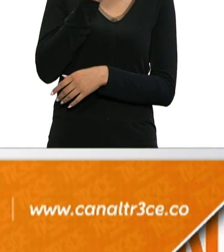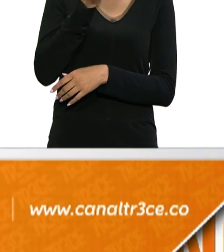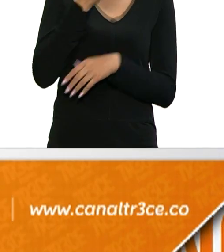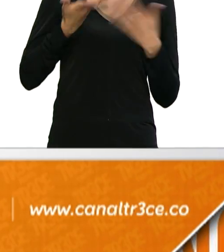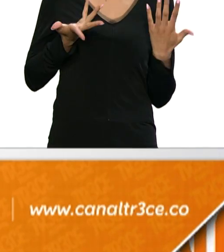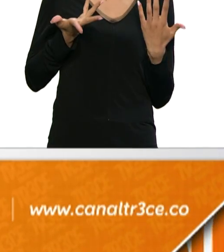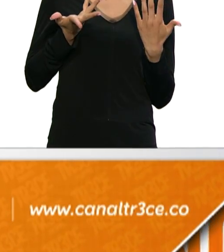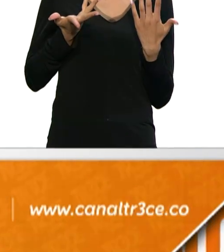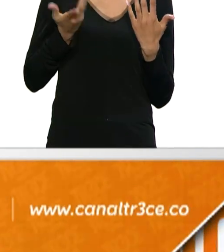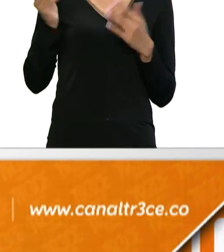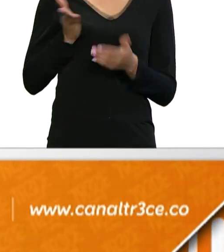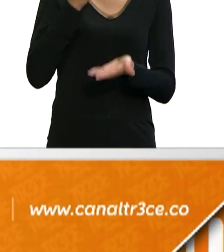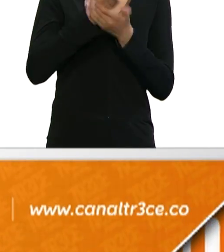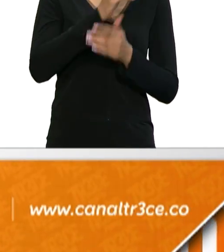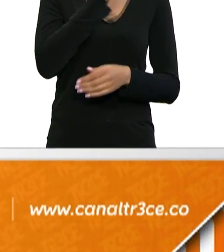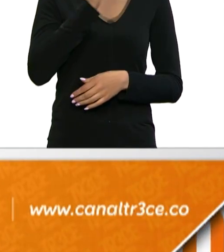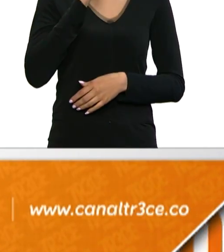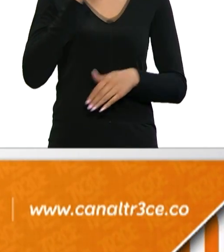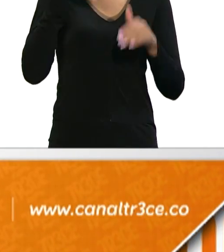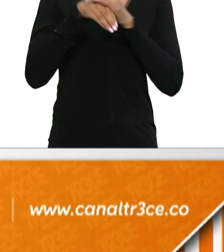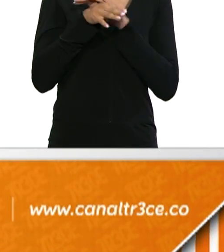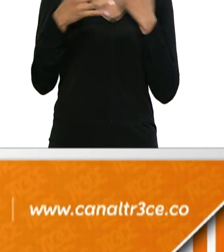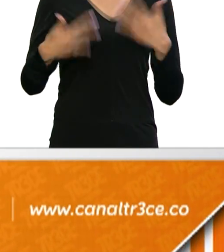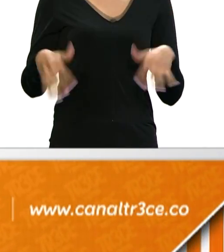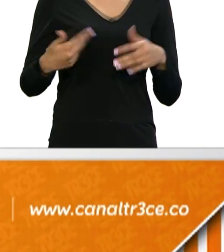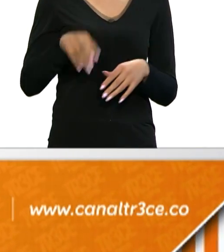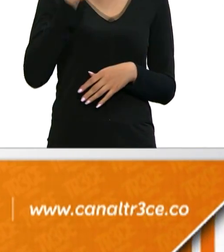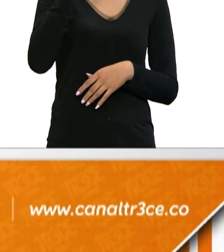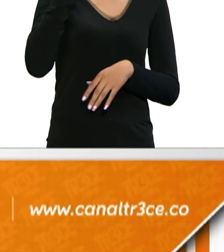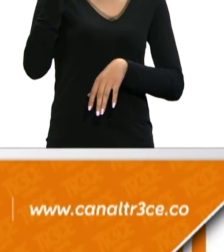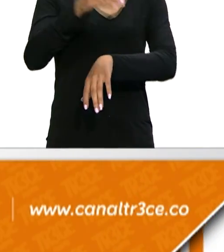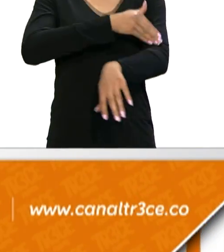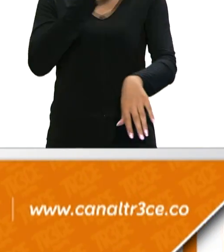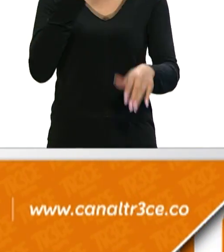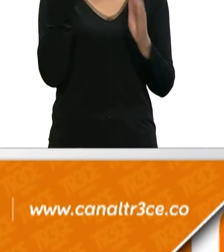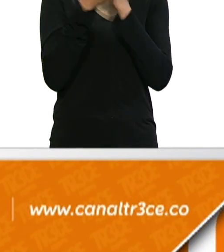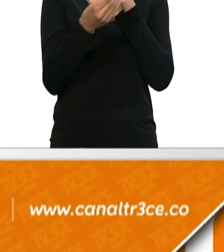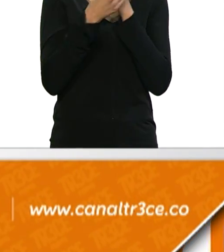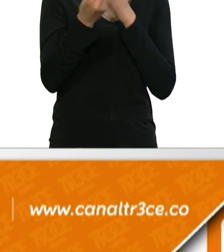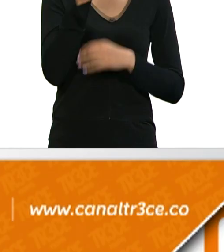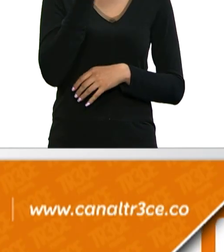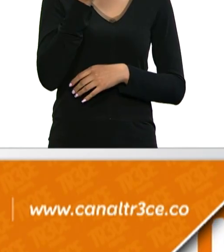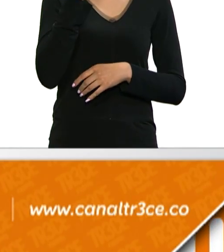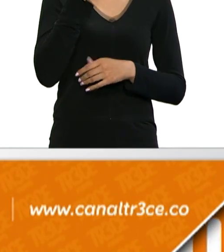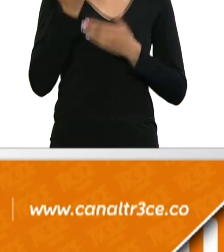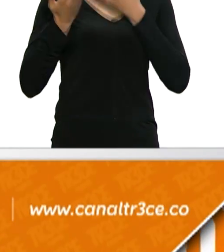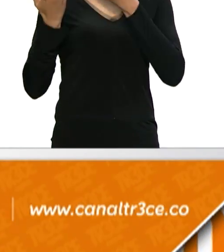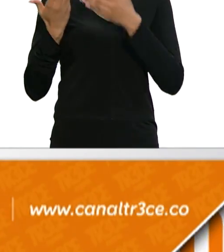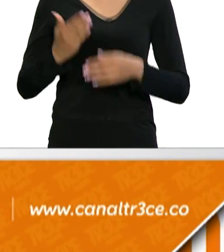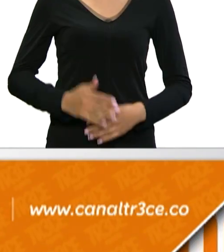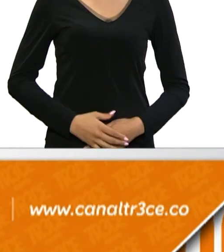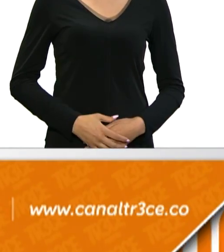pues la voy a llevar a este restaurante, donde cuesta 2 millones de dólares la cena. Miren.